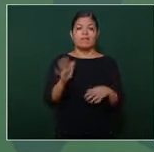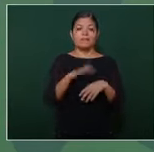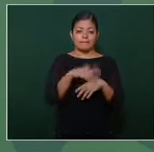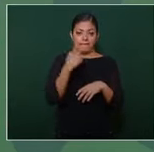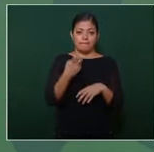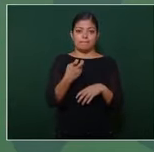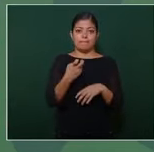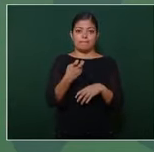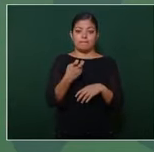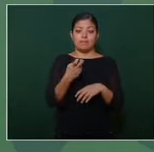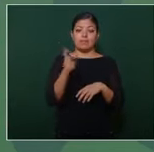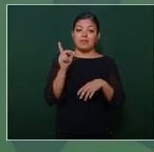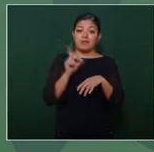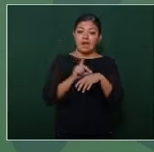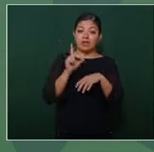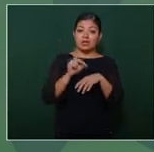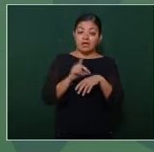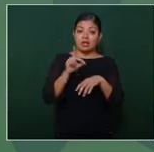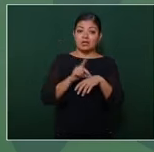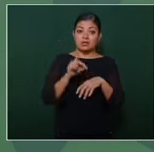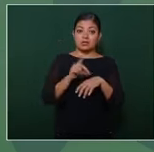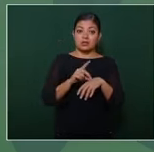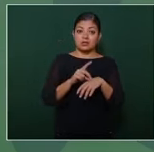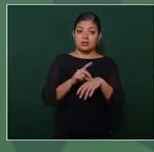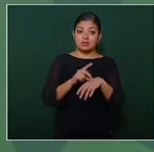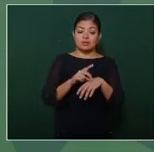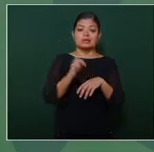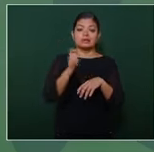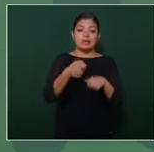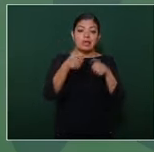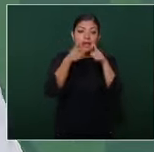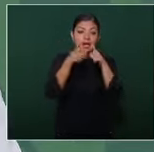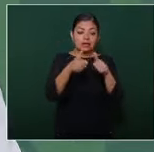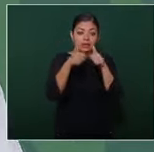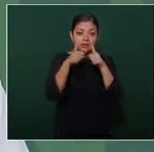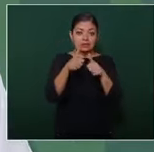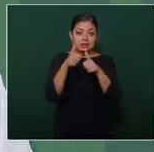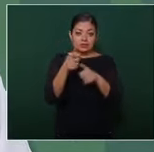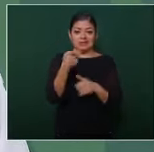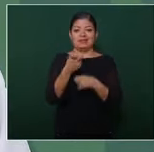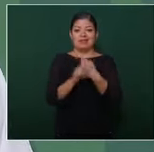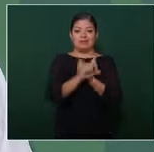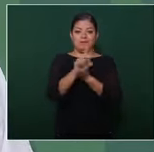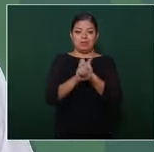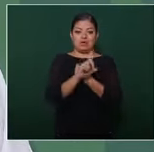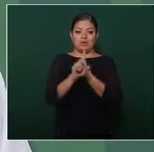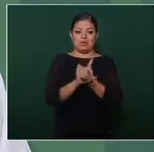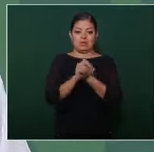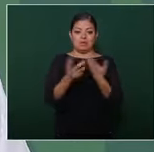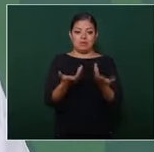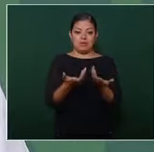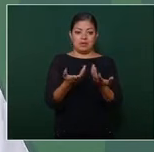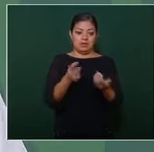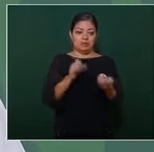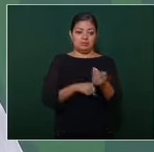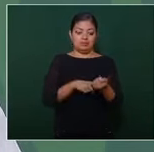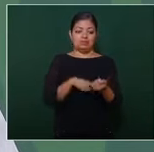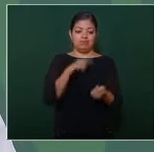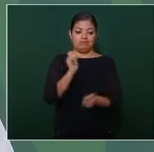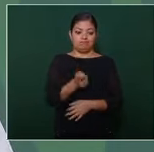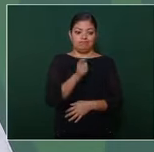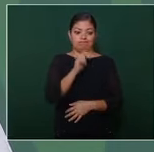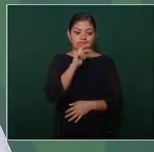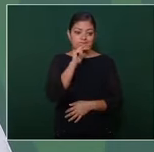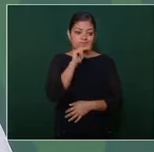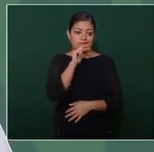todos los días se está atendiendo este problema que le preocupa mucho